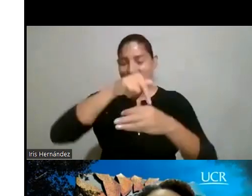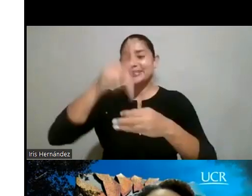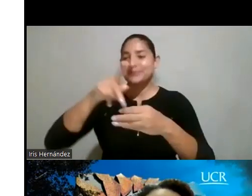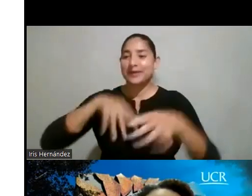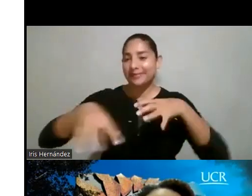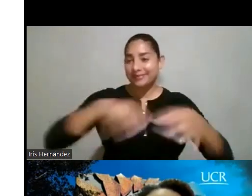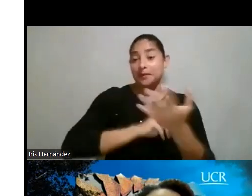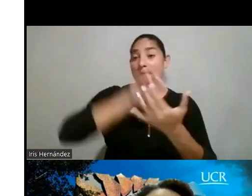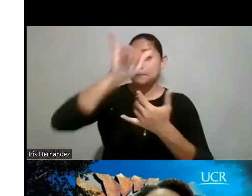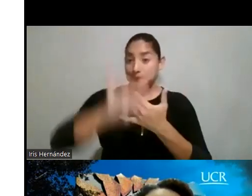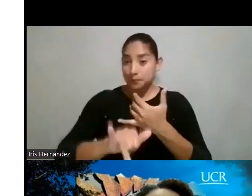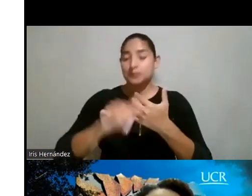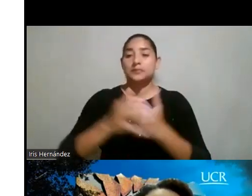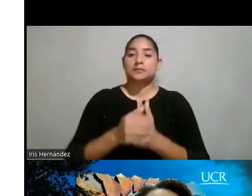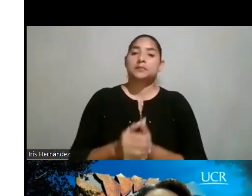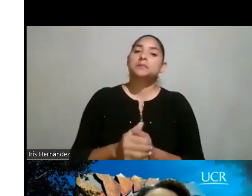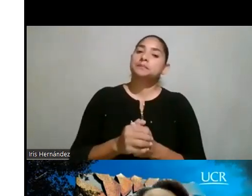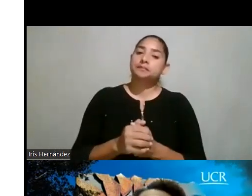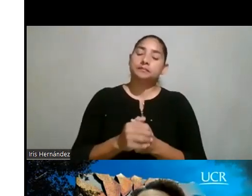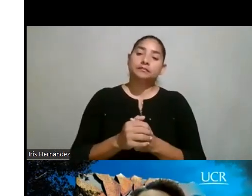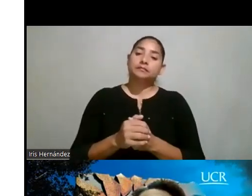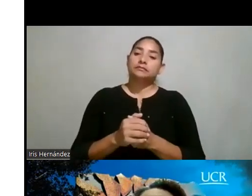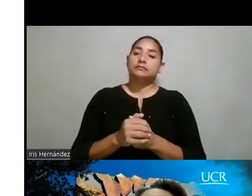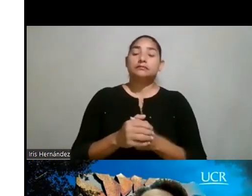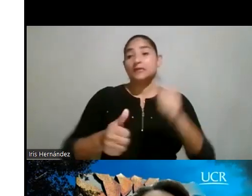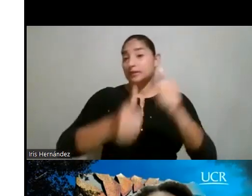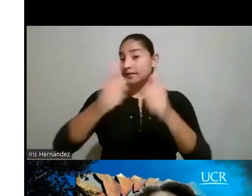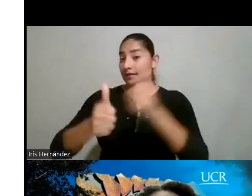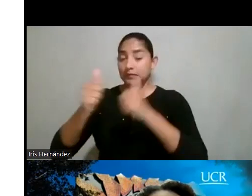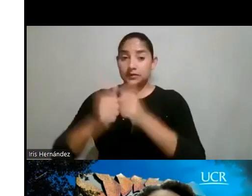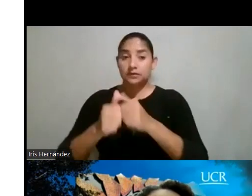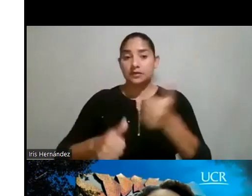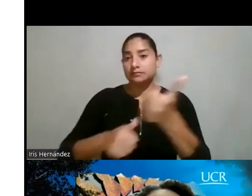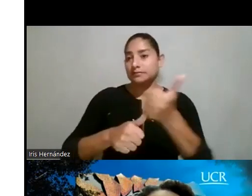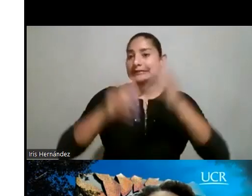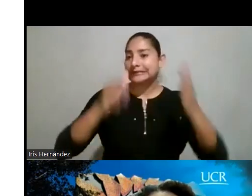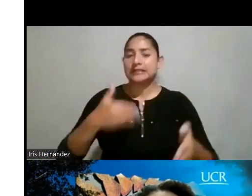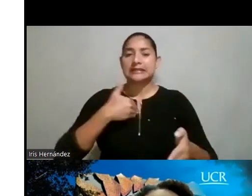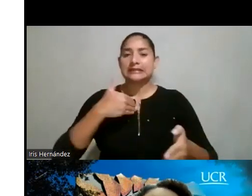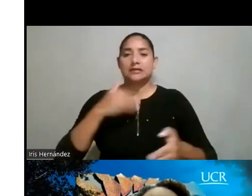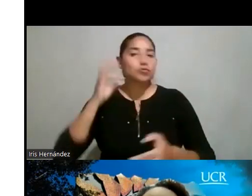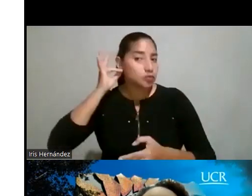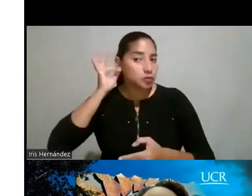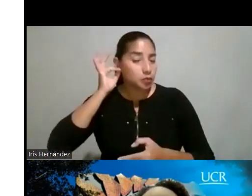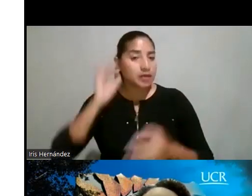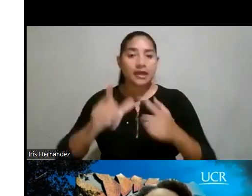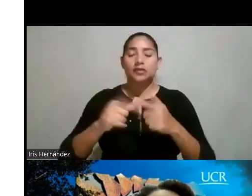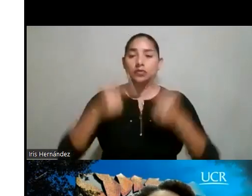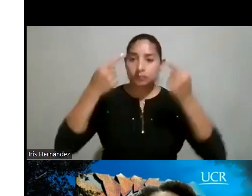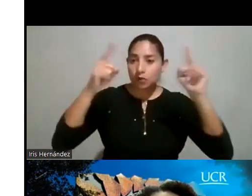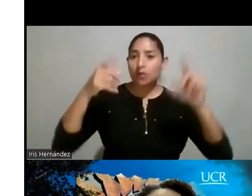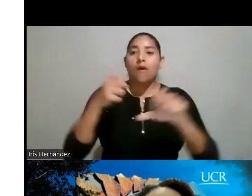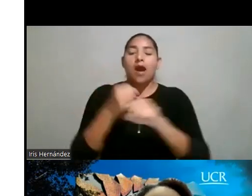este proyecto. Y la mayoría de las asistentes que tenemos somos mujeres. Entonces, hemos logrado crear